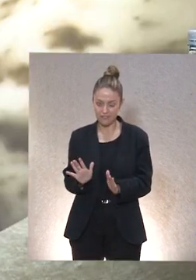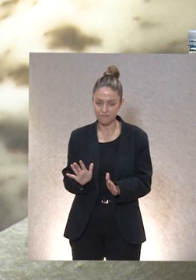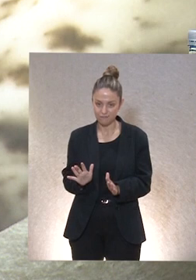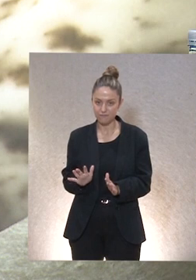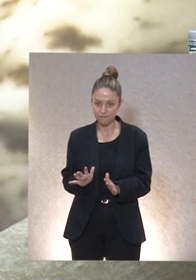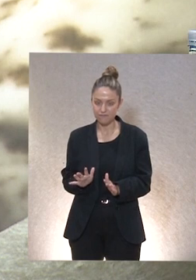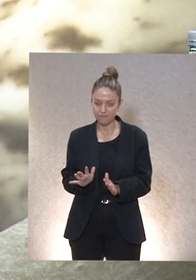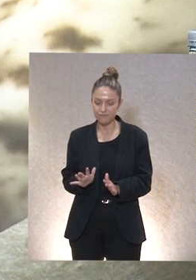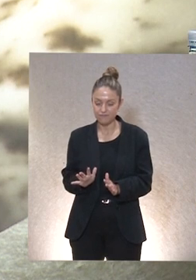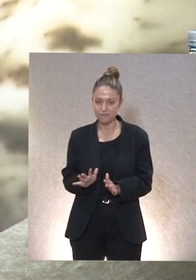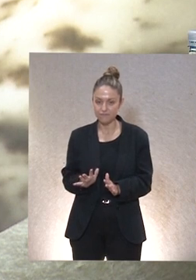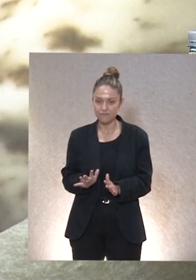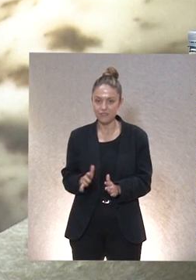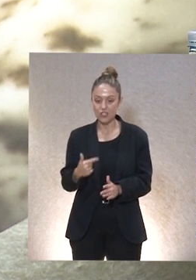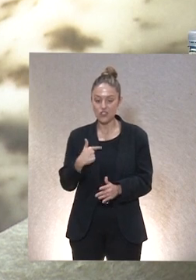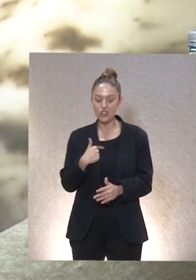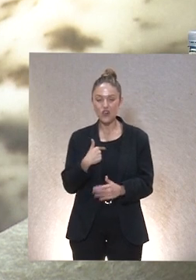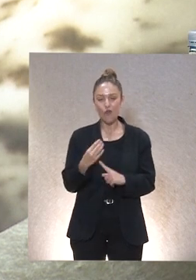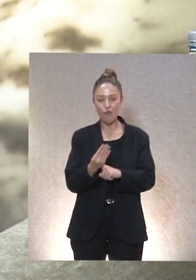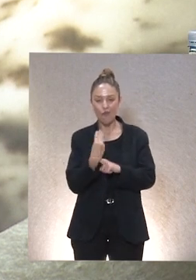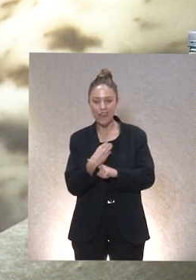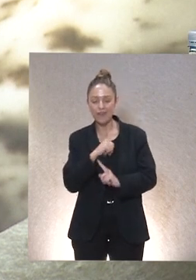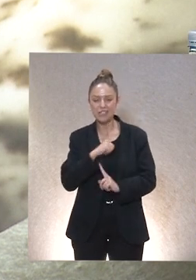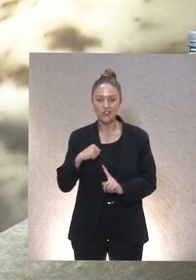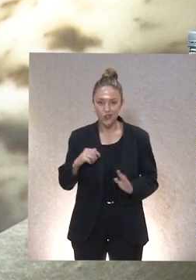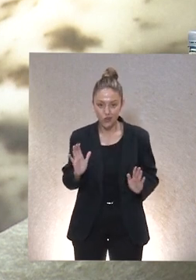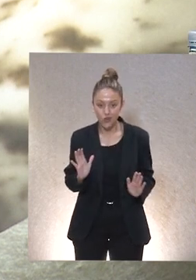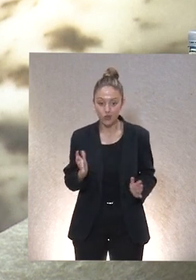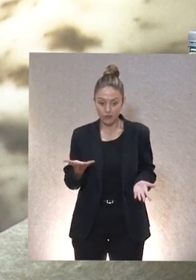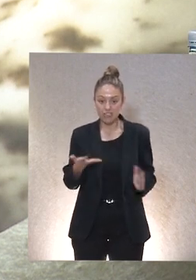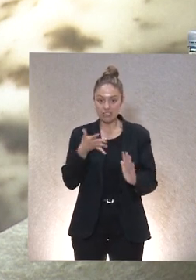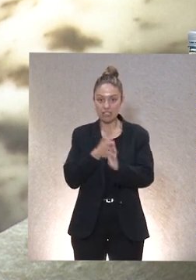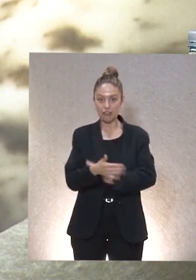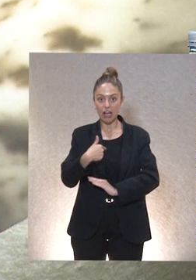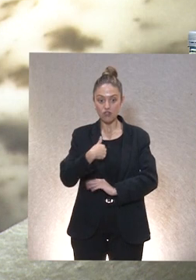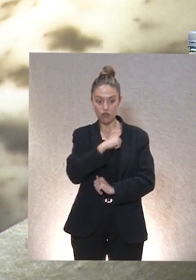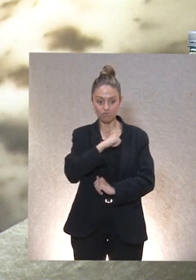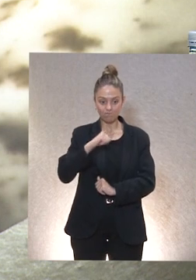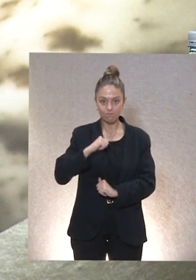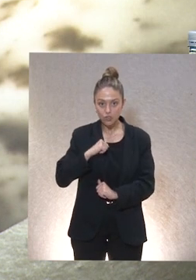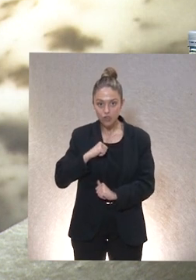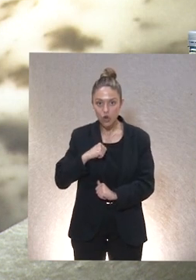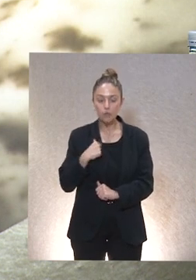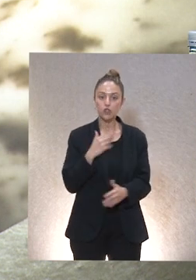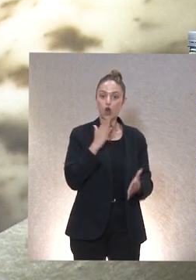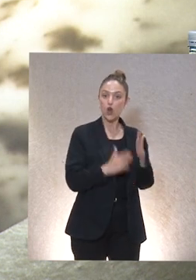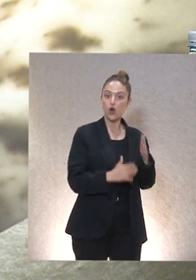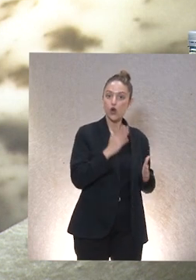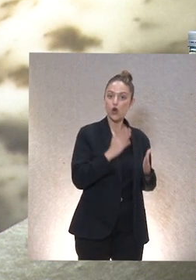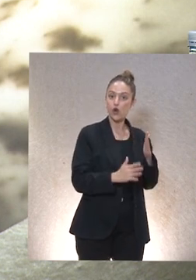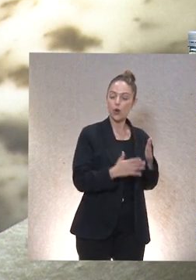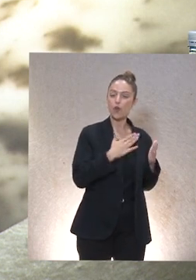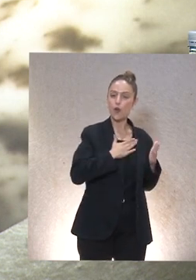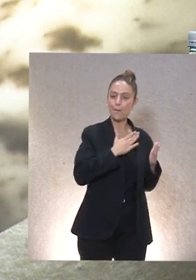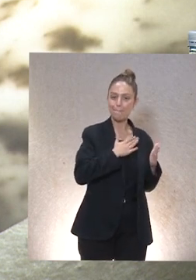La idea es yo quiero cuidarme solo. Entonces, como quiero cuidarme solo, aquello que no puedo que me cuide un robot. Este robot es